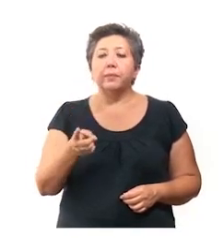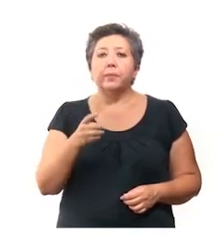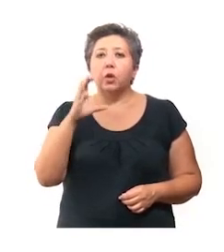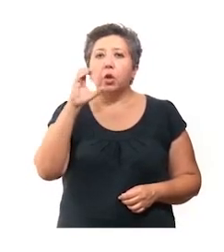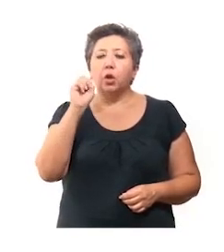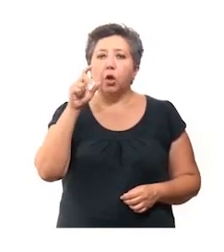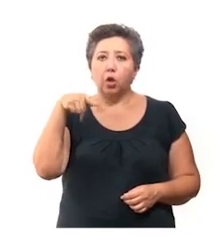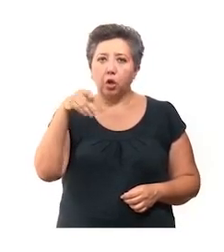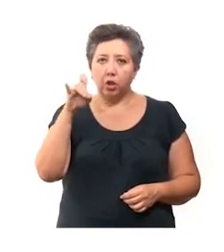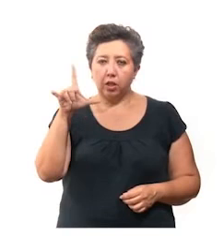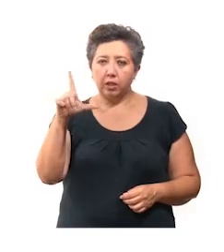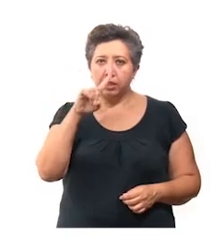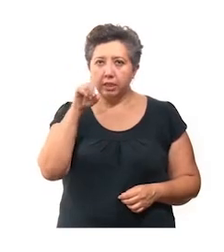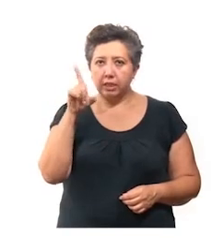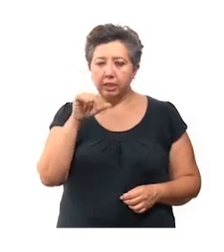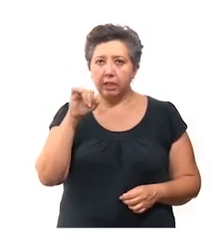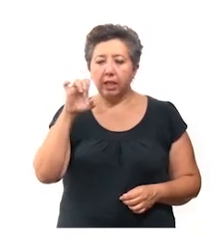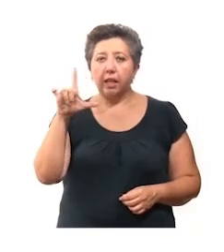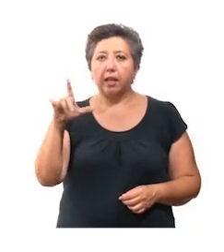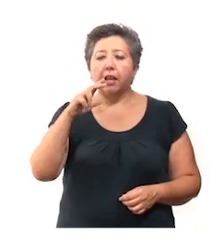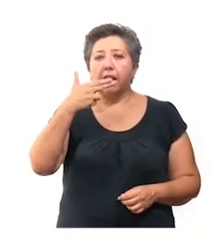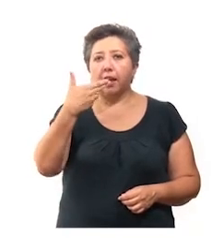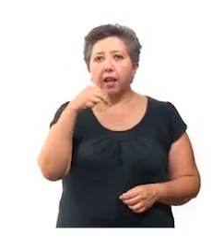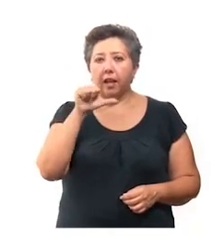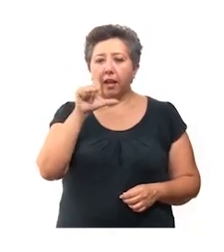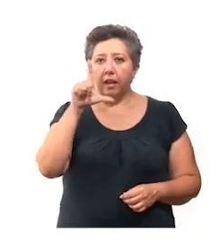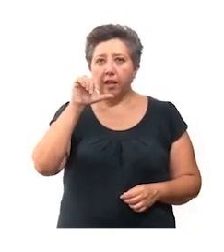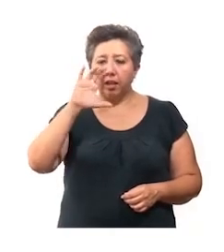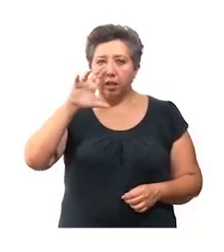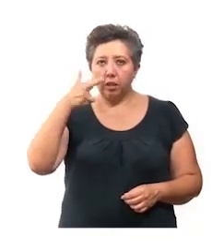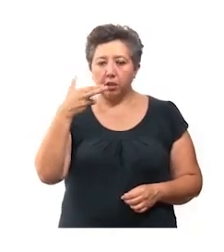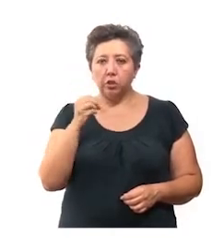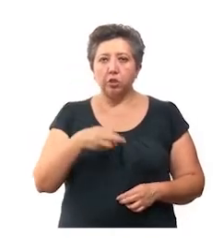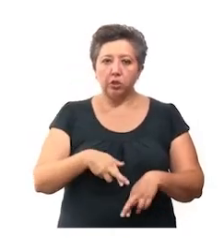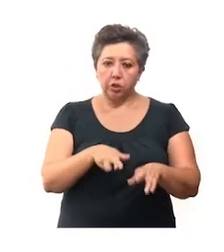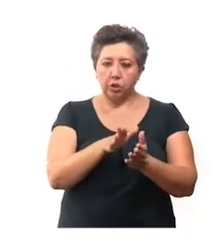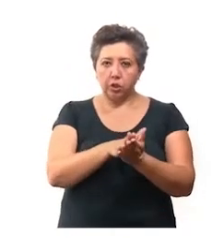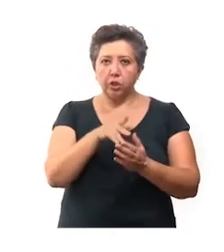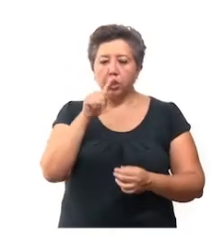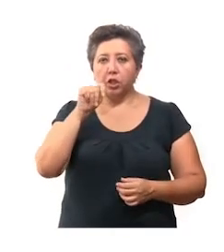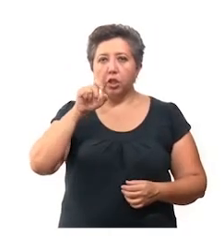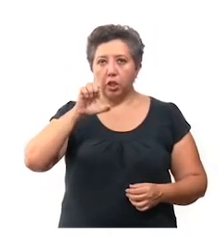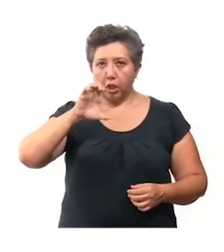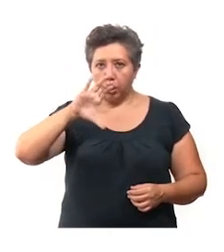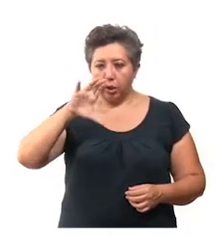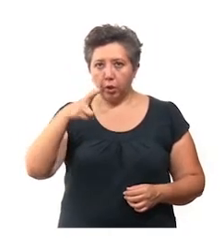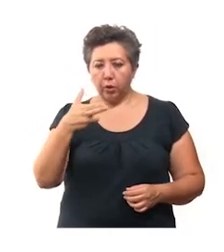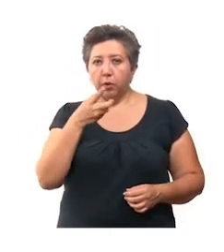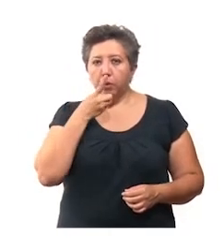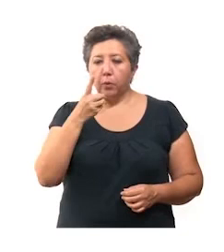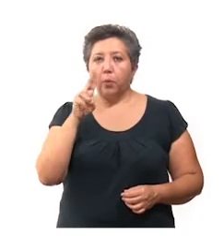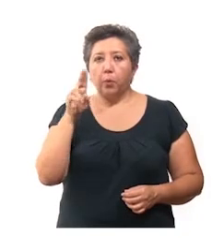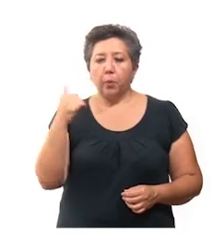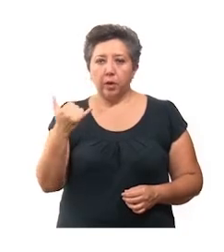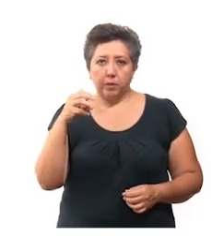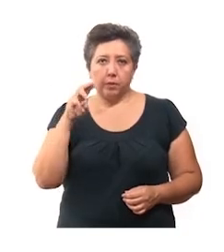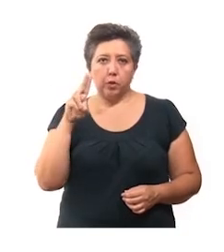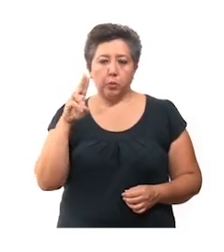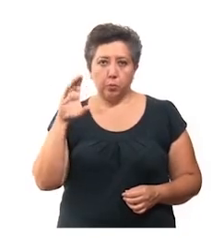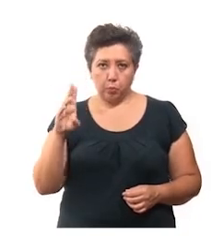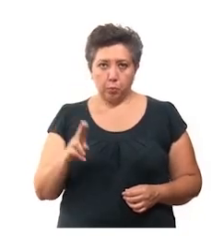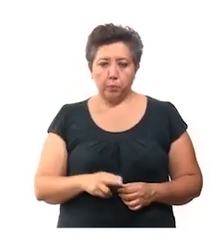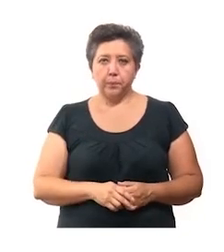Pueblo, Concal, San, Silán, González, Jalachó, Quinchil, Río Lagartos, Tecó, Timucuy, Tsukacap, Guayma y Ucu.